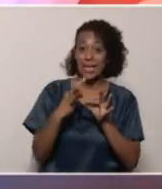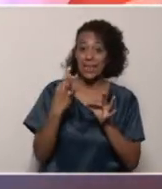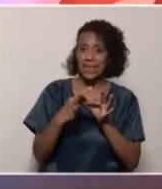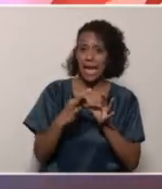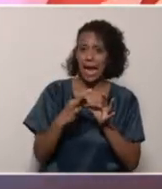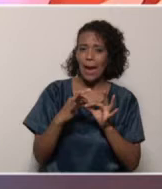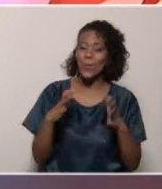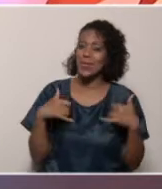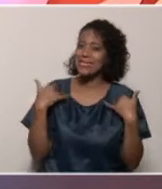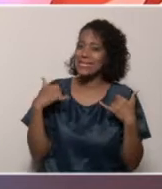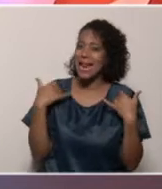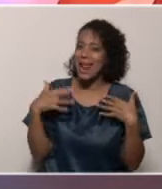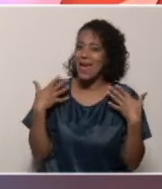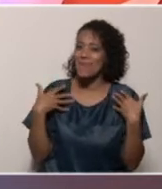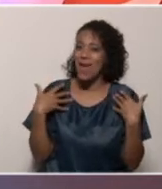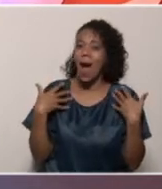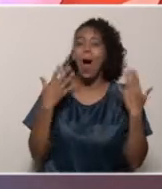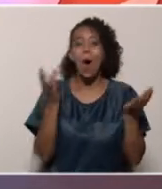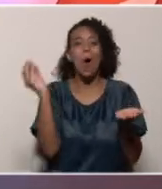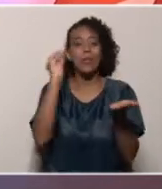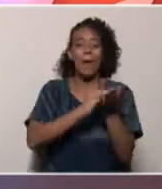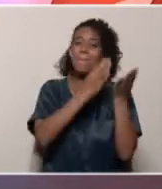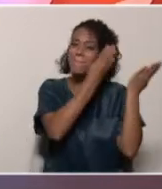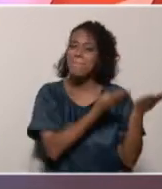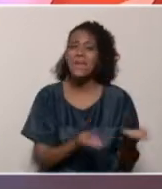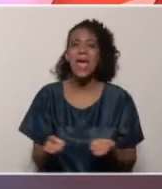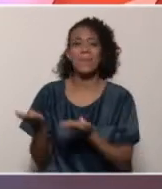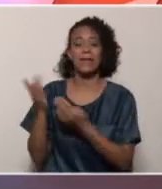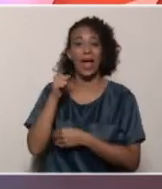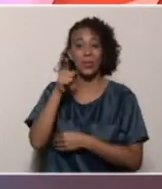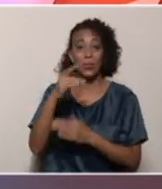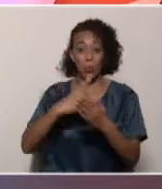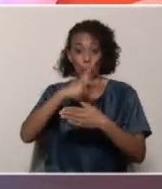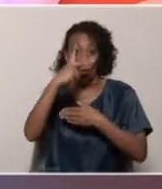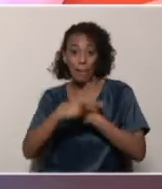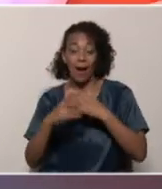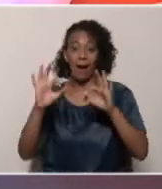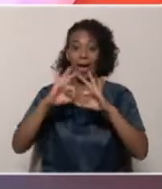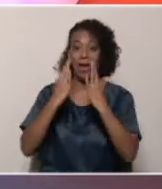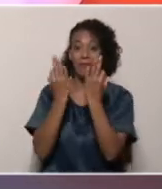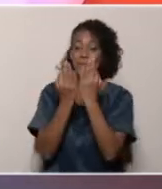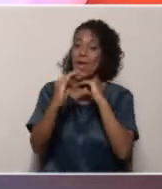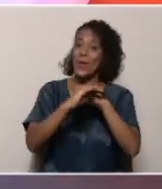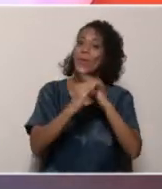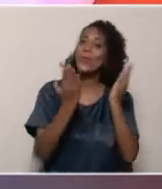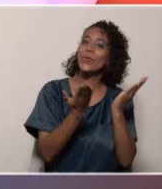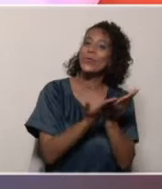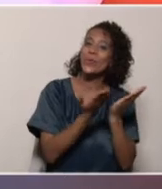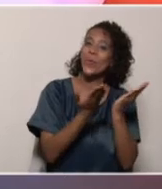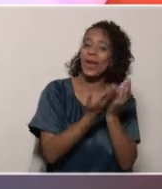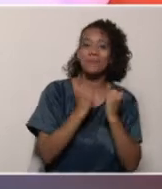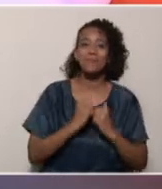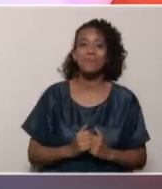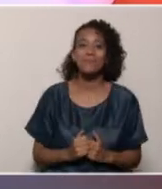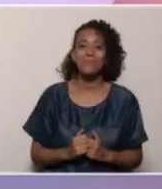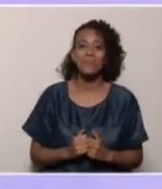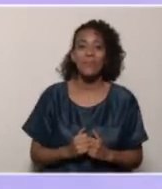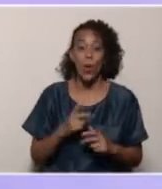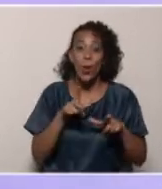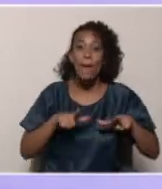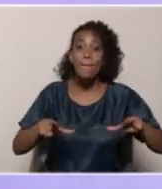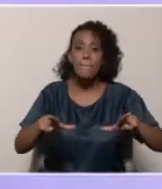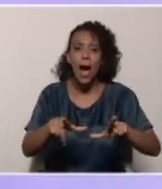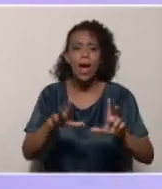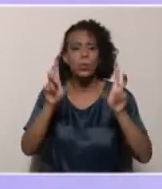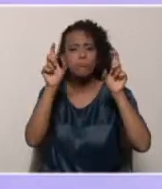y podemos celebrar que les damos nuevamente la bienvenida a este. Su programa Cada Familia, una escuela. Un